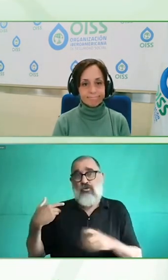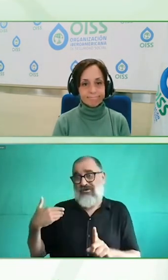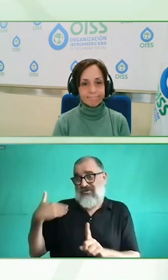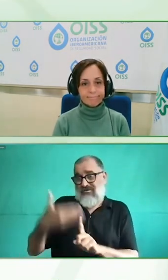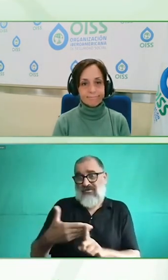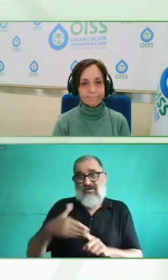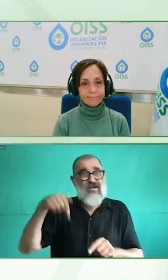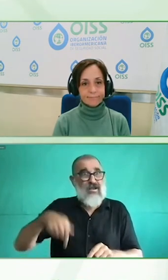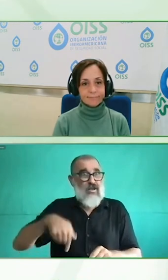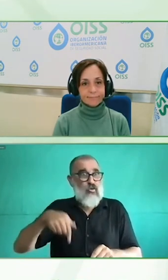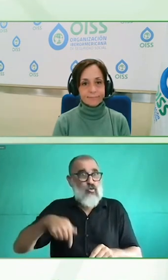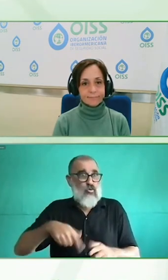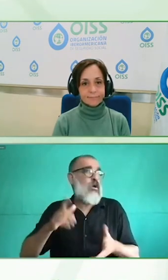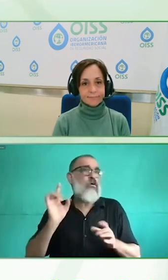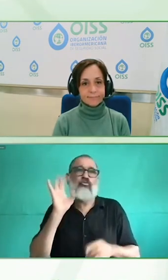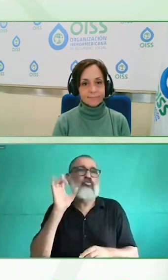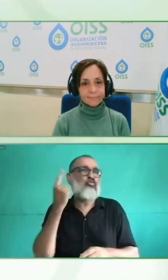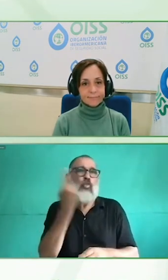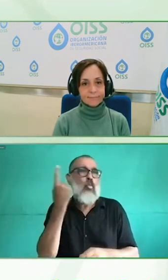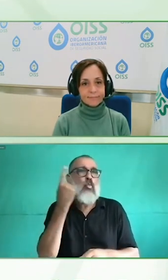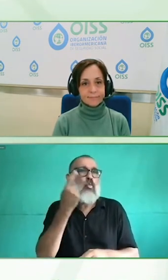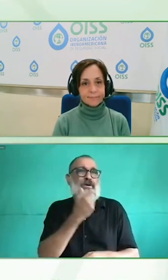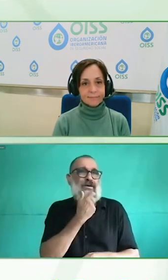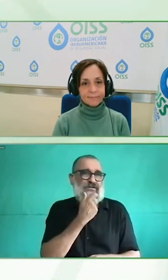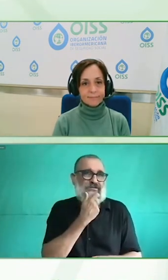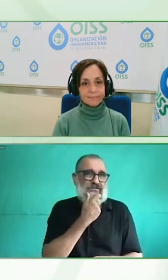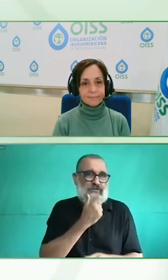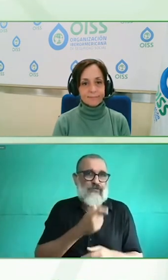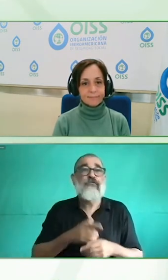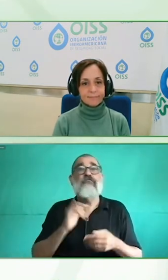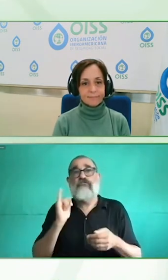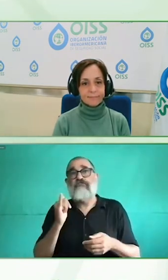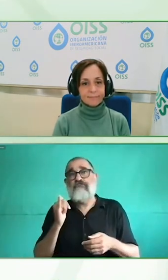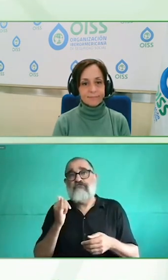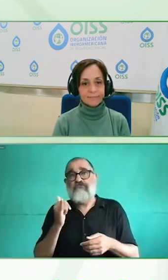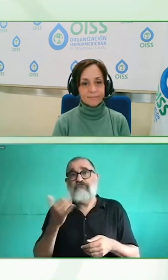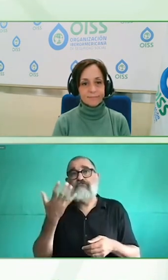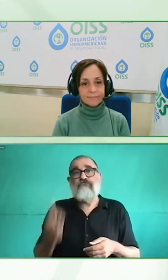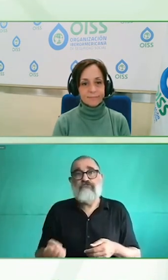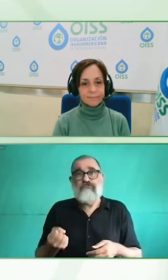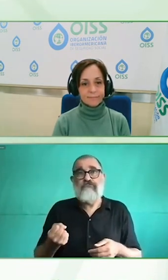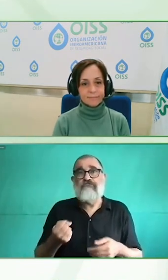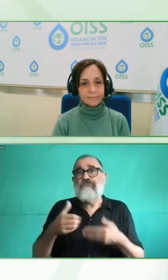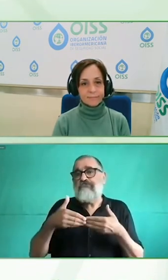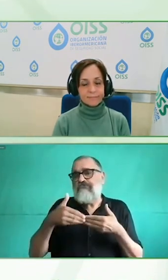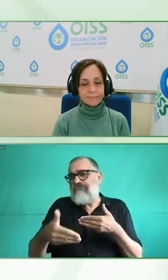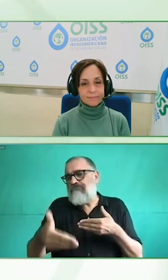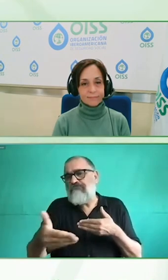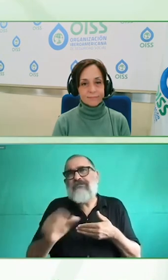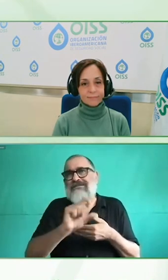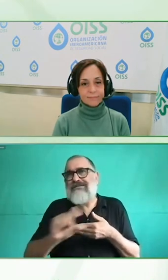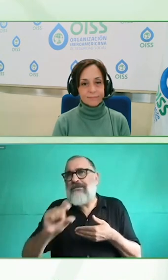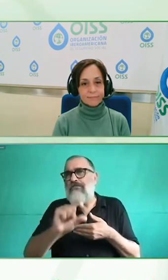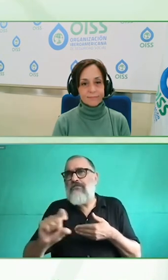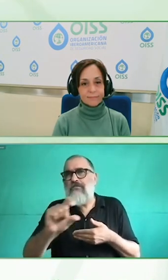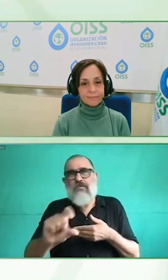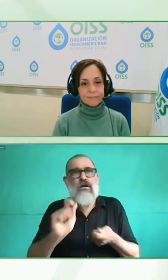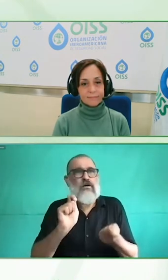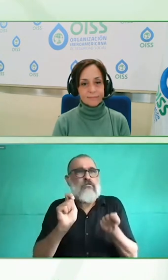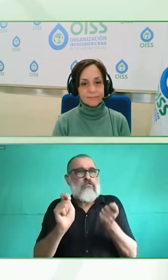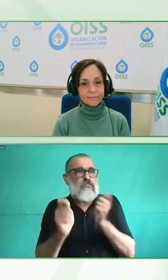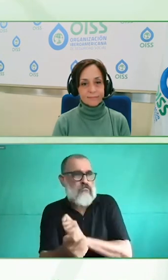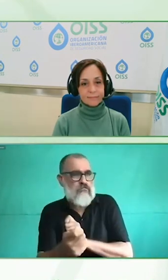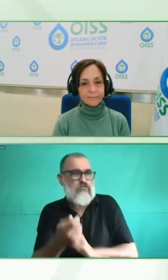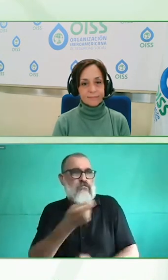y en las próximas semanas también en español para también alemán francés sí